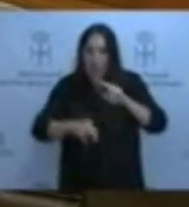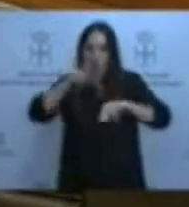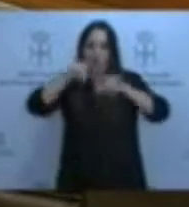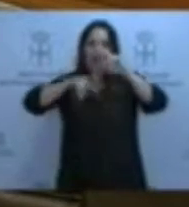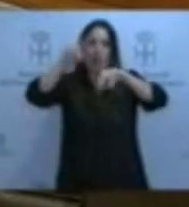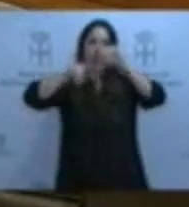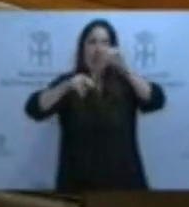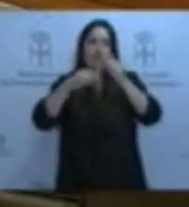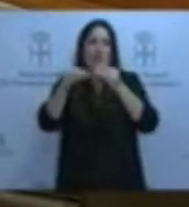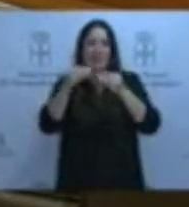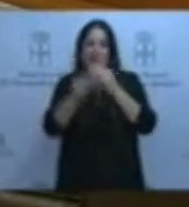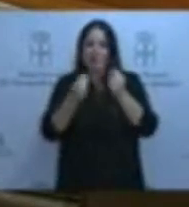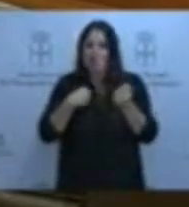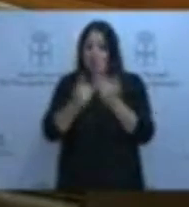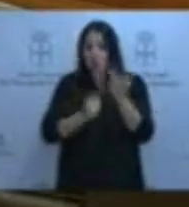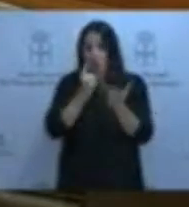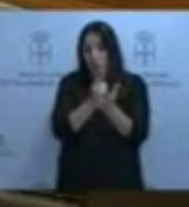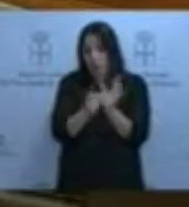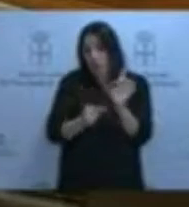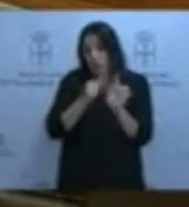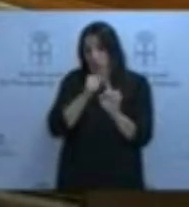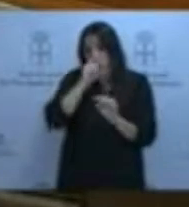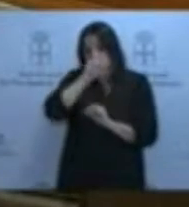materiales para que lo volviera a llevar en 2014?